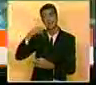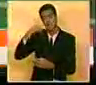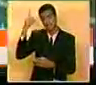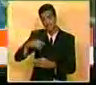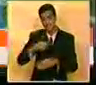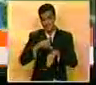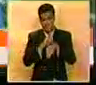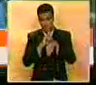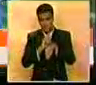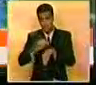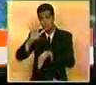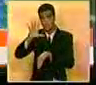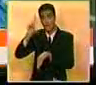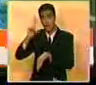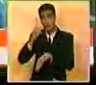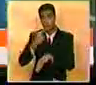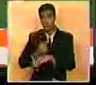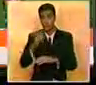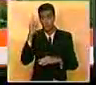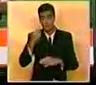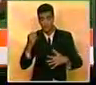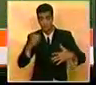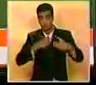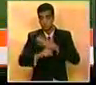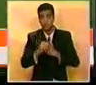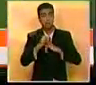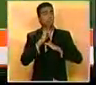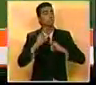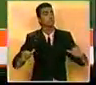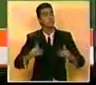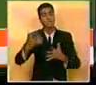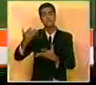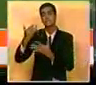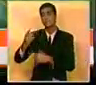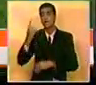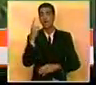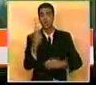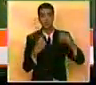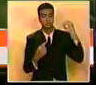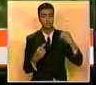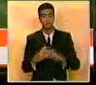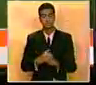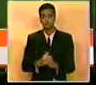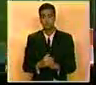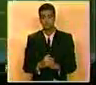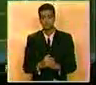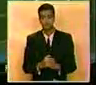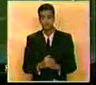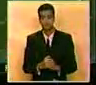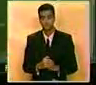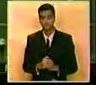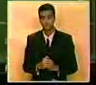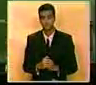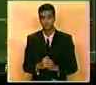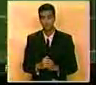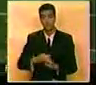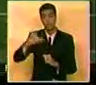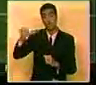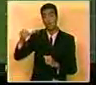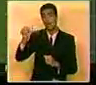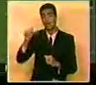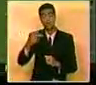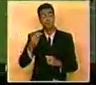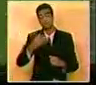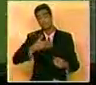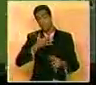cuando se cumplía el minuto 51, con este tanto bastó, para que el equipo de Ladrup pique adelante en esta serie de cuartos de final de la Copa del Rey. Juan Arango no